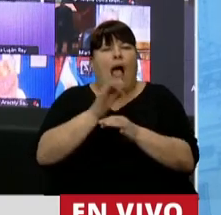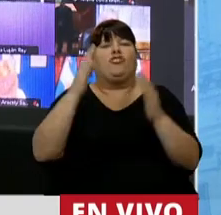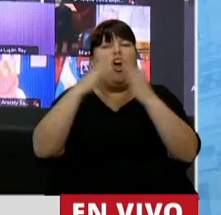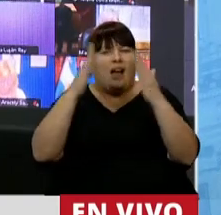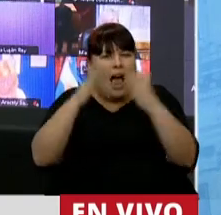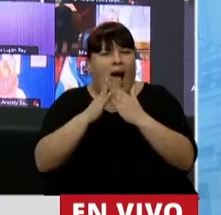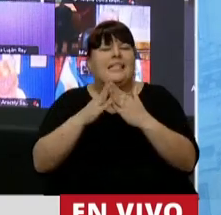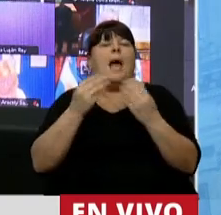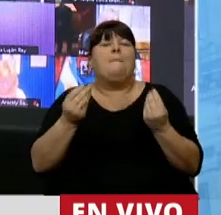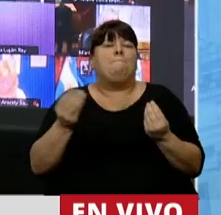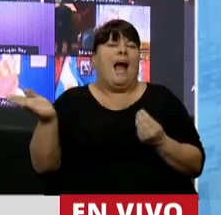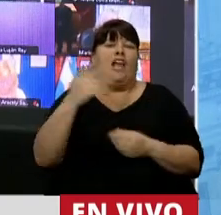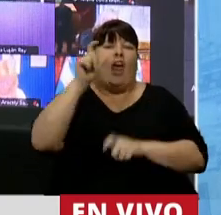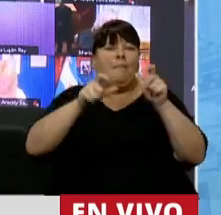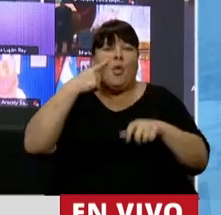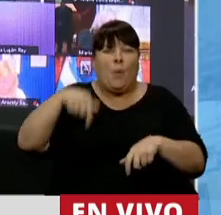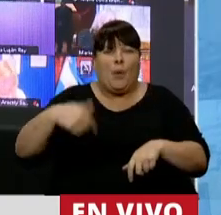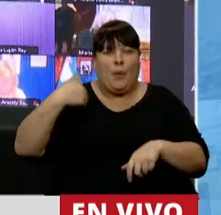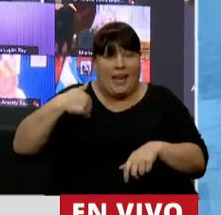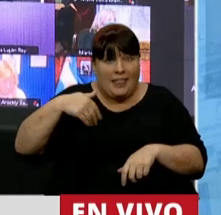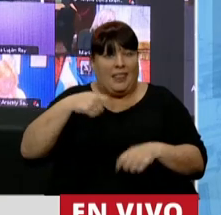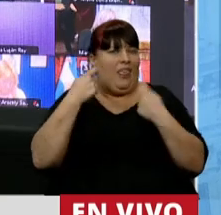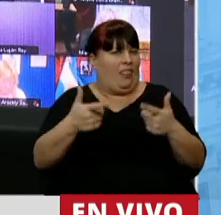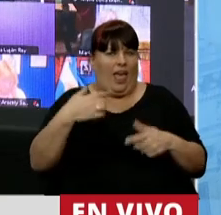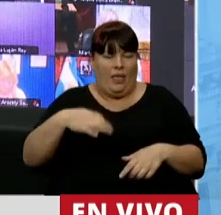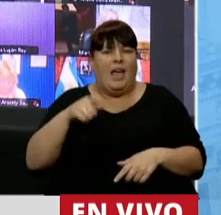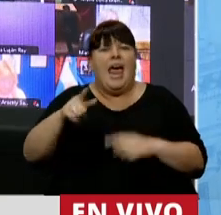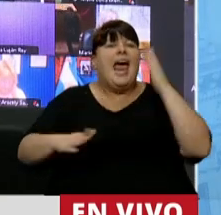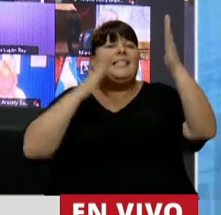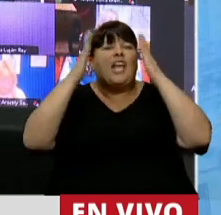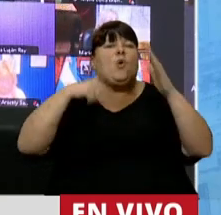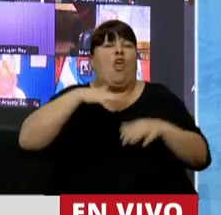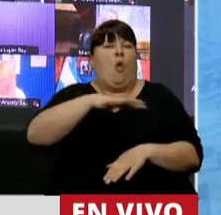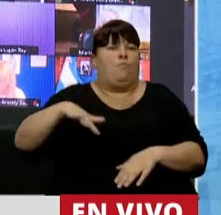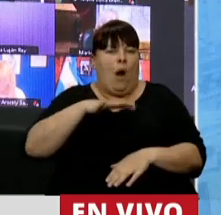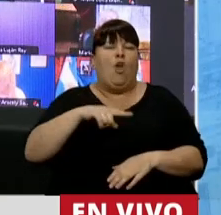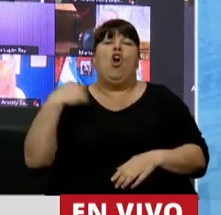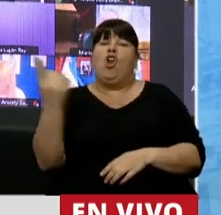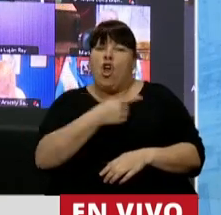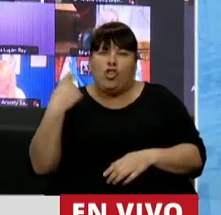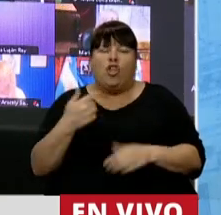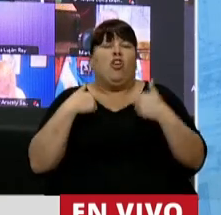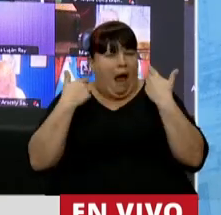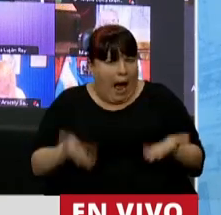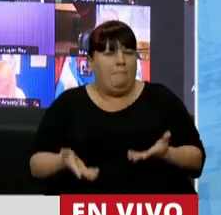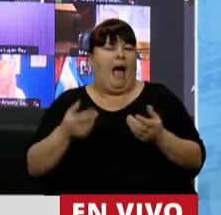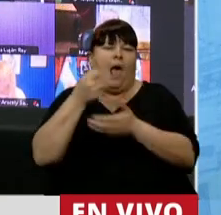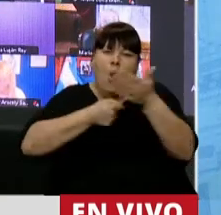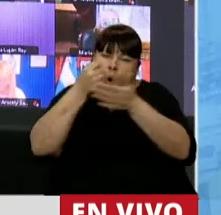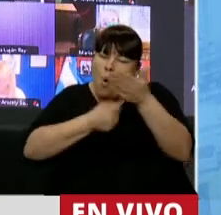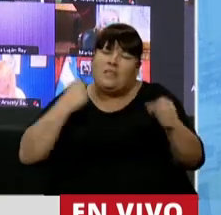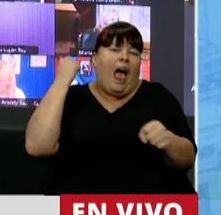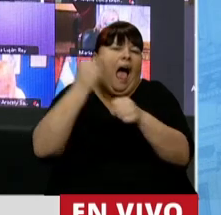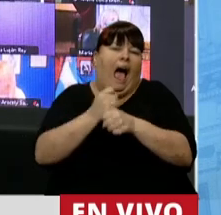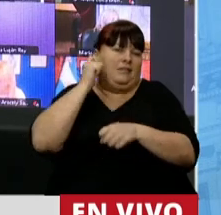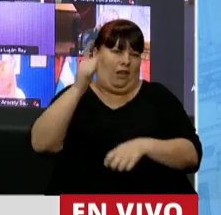techo, para que todos los que habitan en nuestro centro y por los sueños de nuestro pueblo, nosotros estamos dispuestos a pelear hasta las